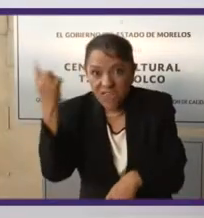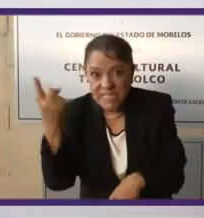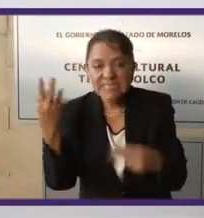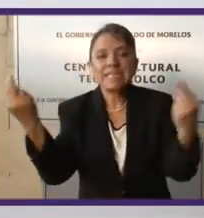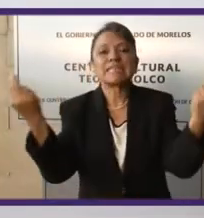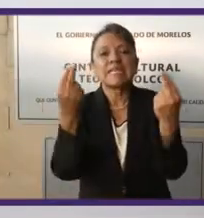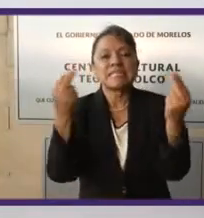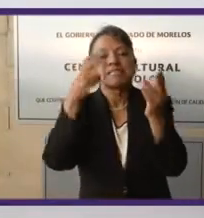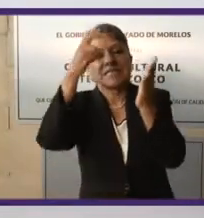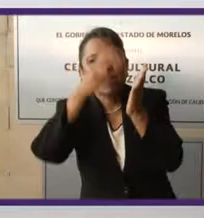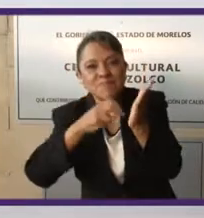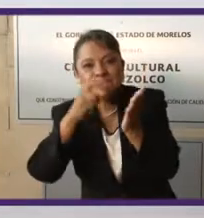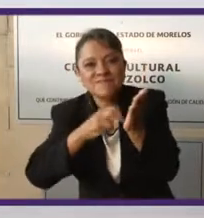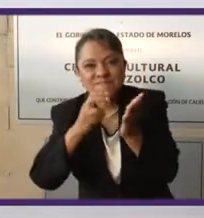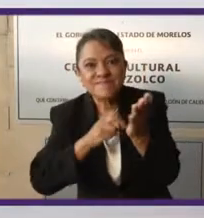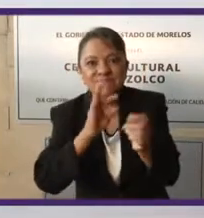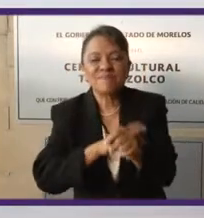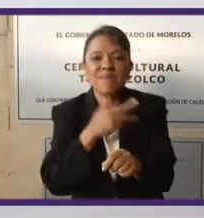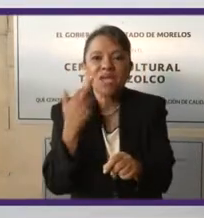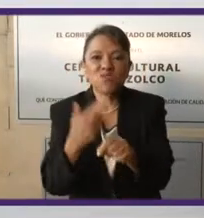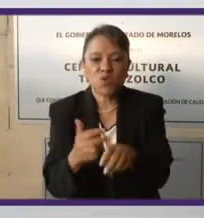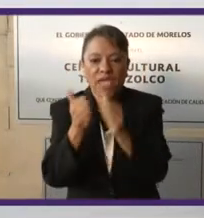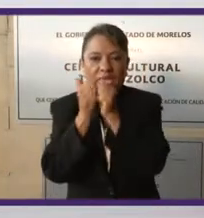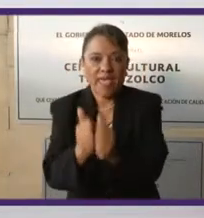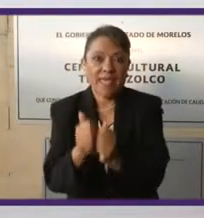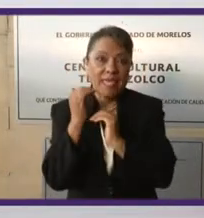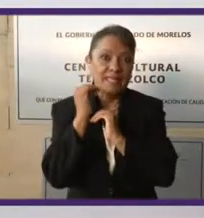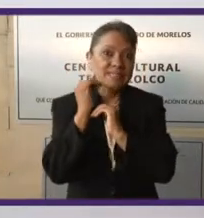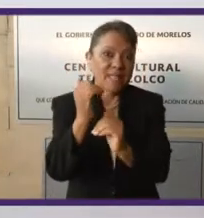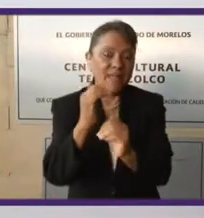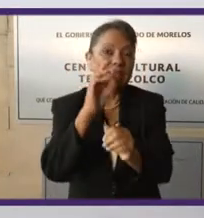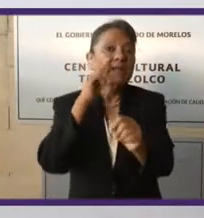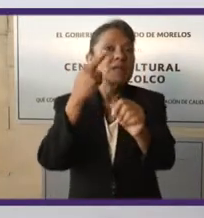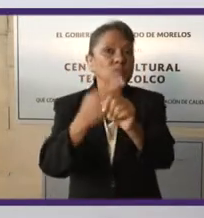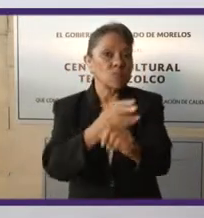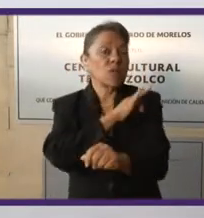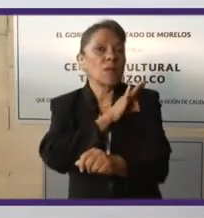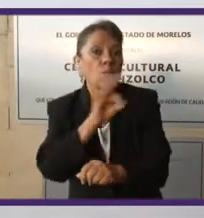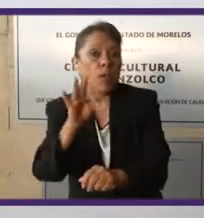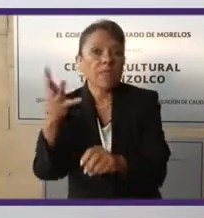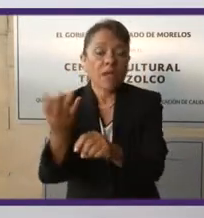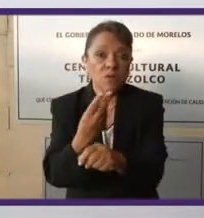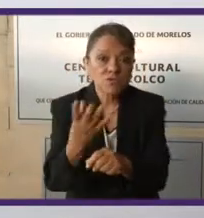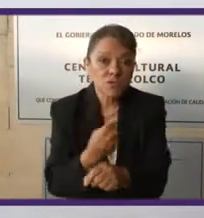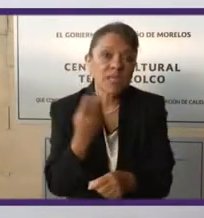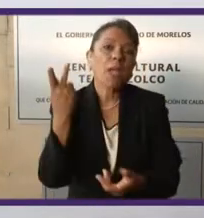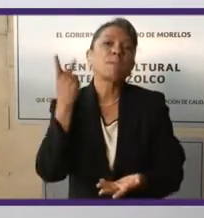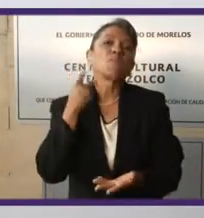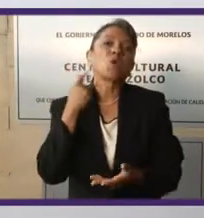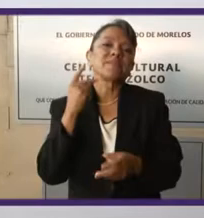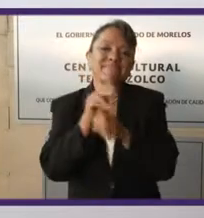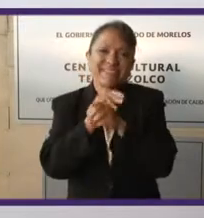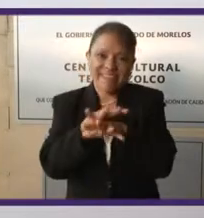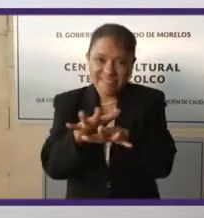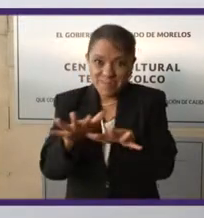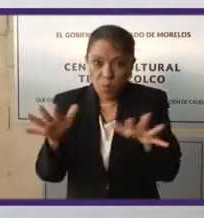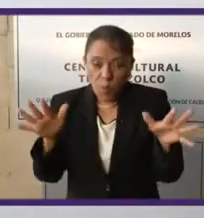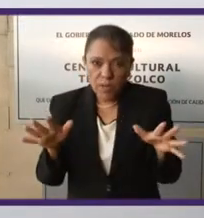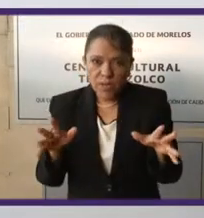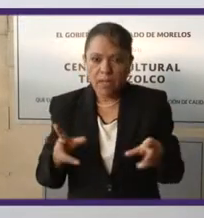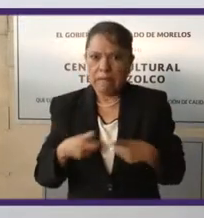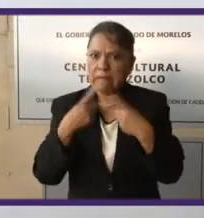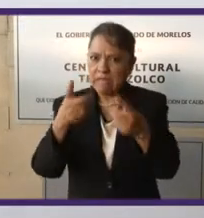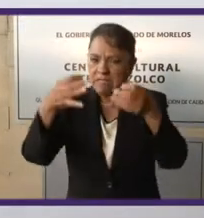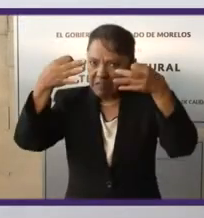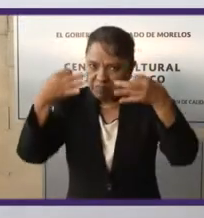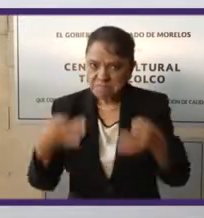¿Qué mayoría estable, responsable y capaz de construir las políticas públicas que den certeza,